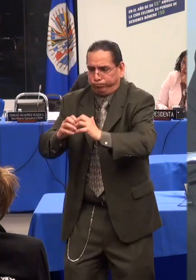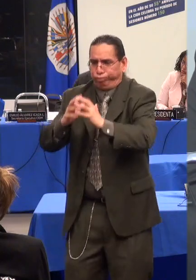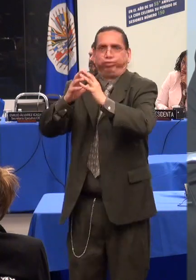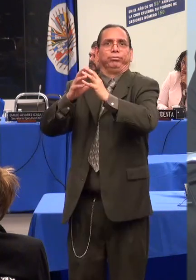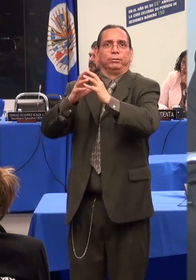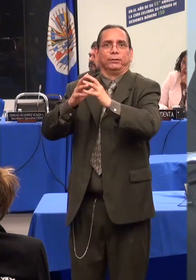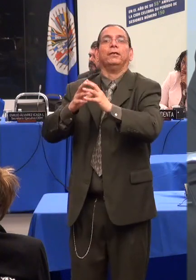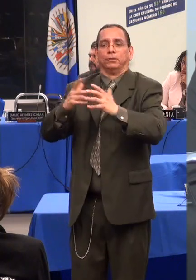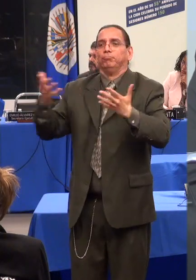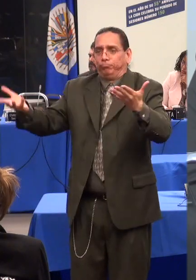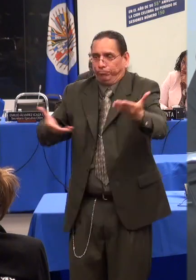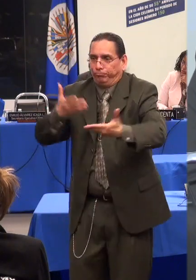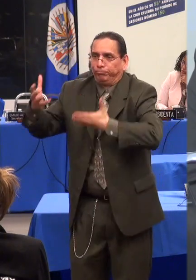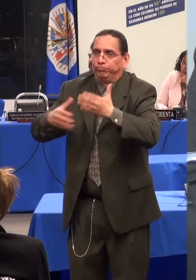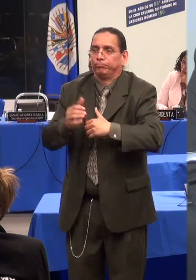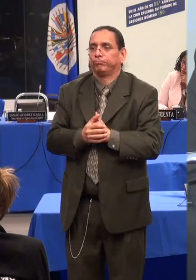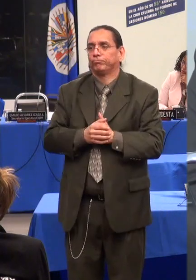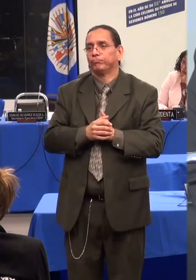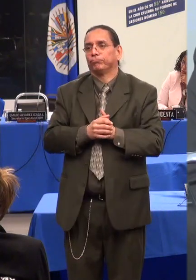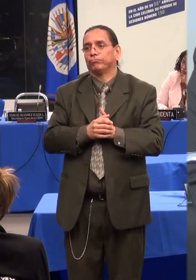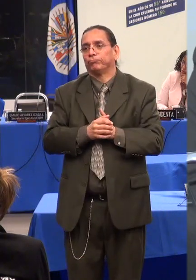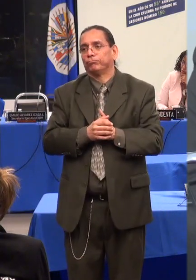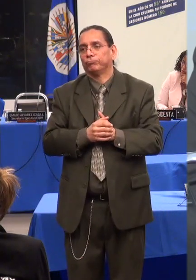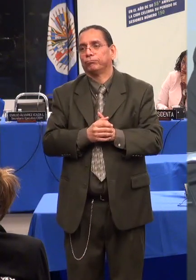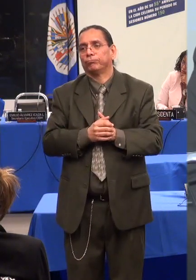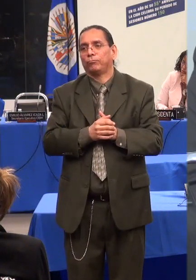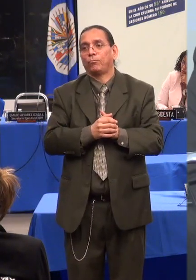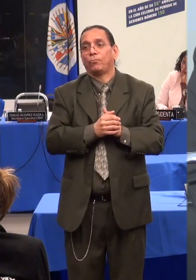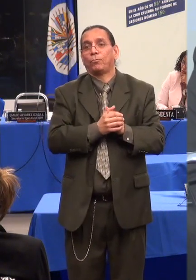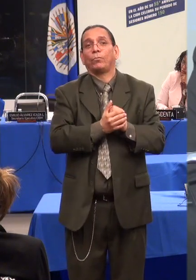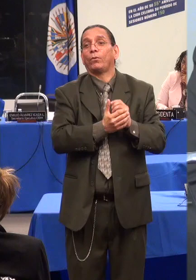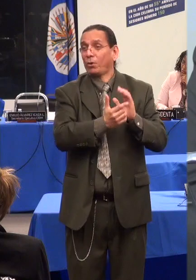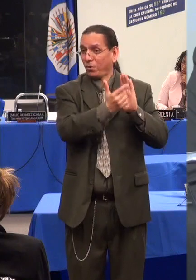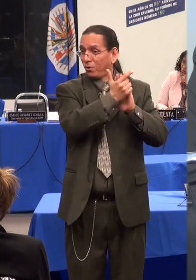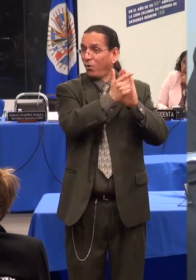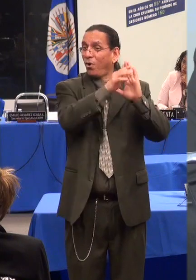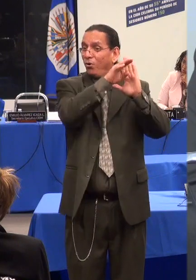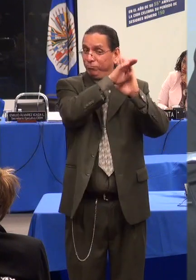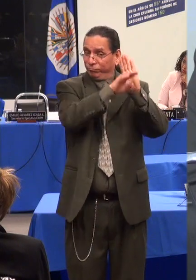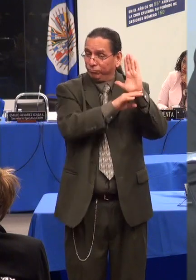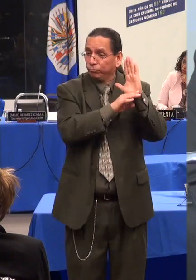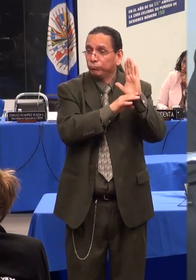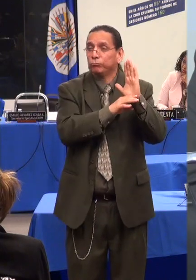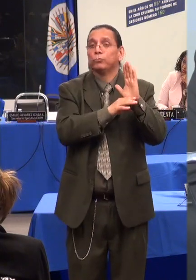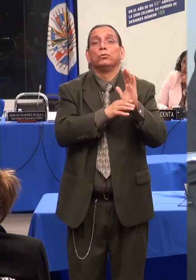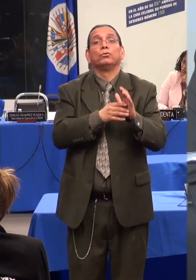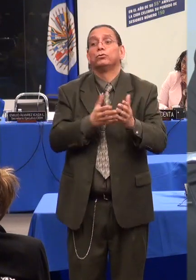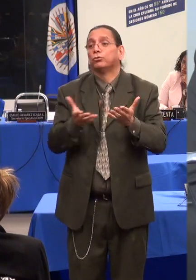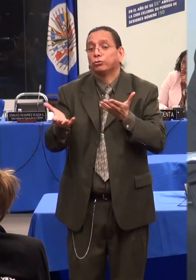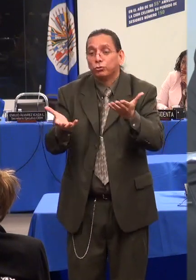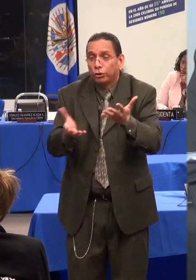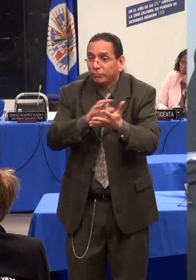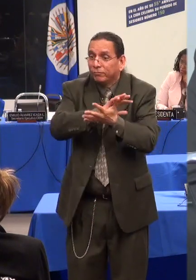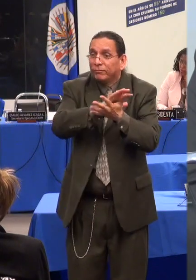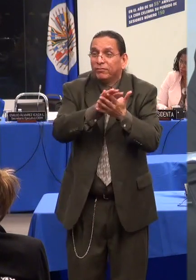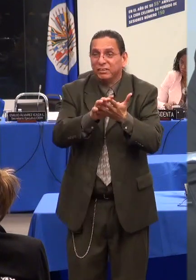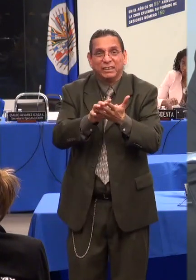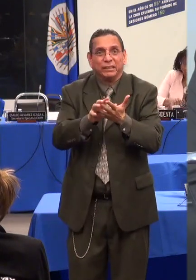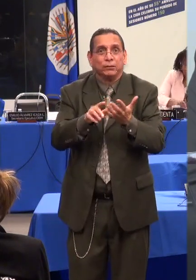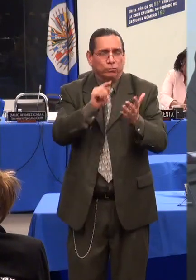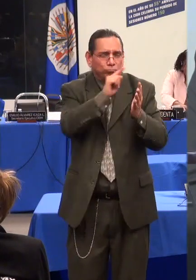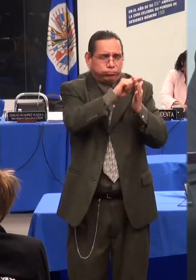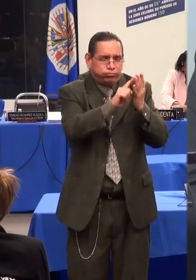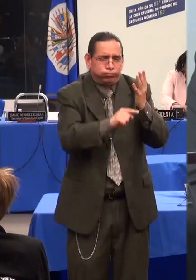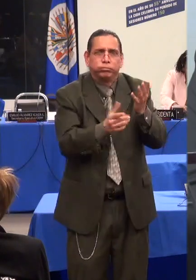registre información detallada de los procesos de interdicción y demás procesos judiciales que involucren personas con discapacidad. Muchas